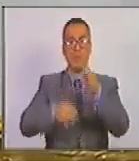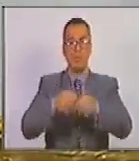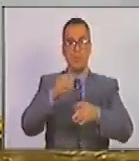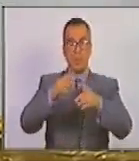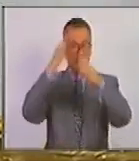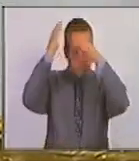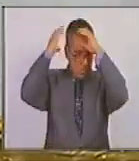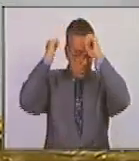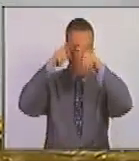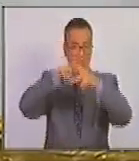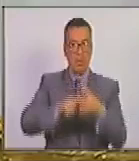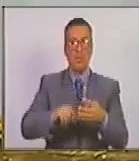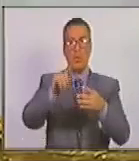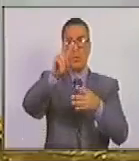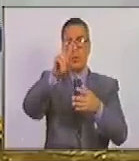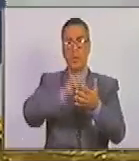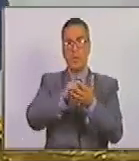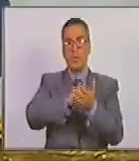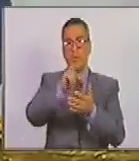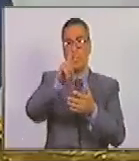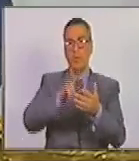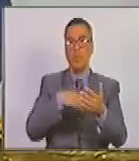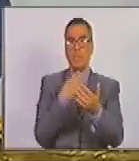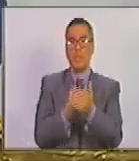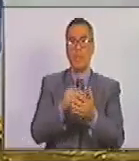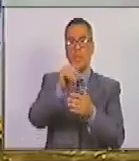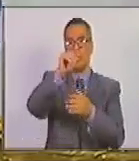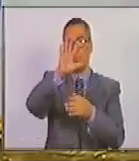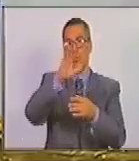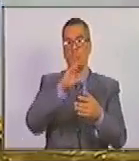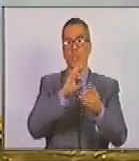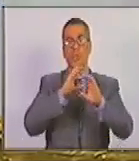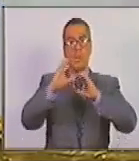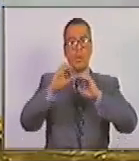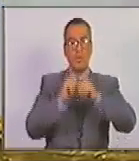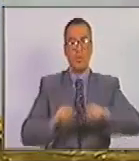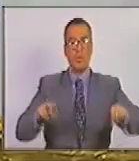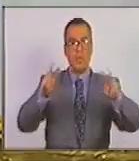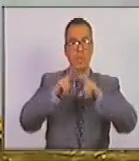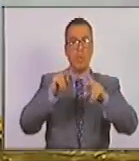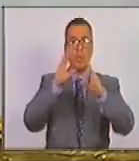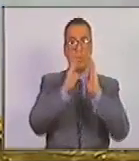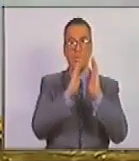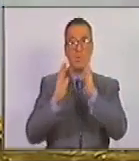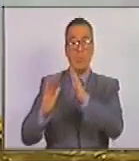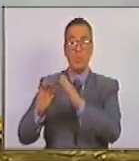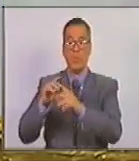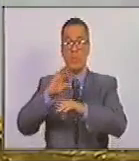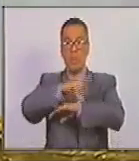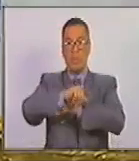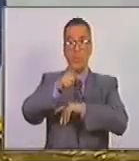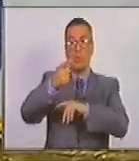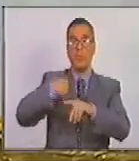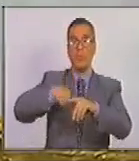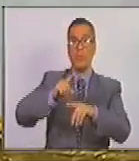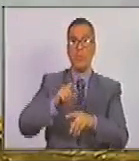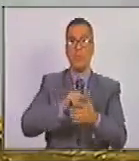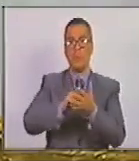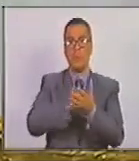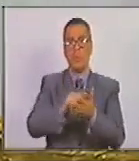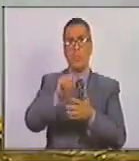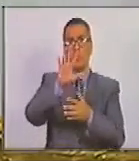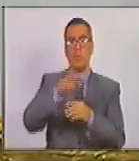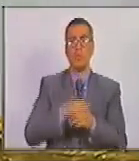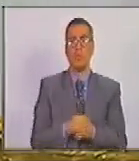establecidos así en los artículos 2 y 5 la violación a la convención de las naciones unidas contra la delincuencia organizada transnacional en el artículo